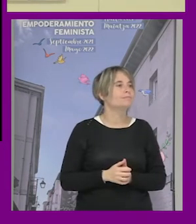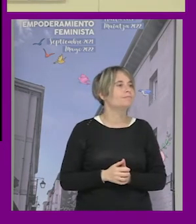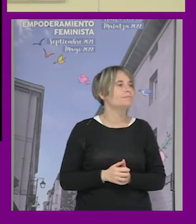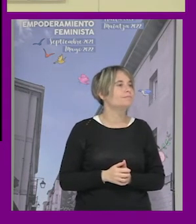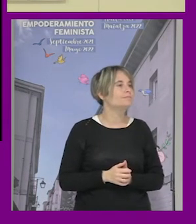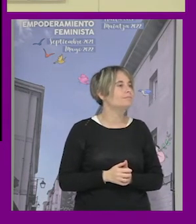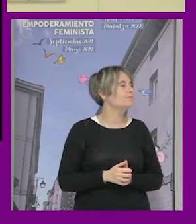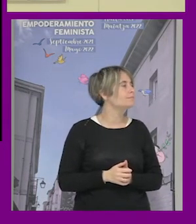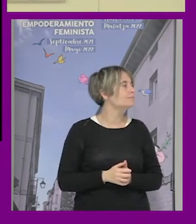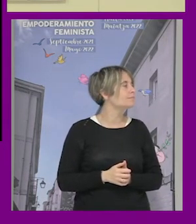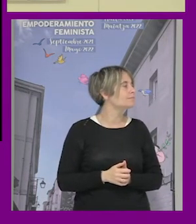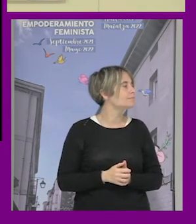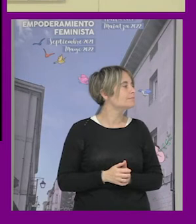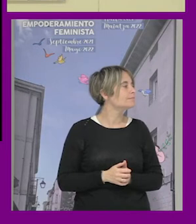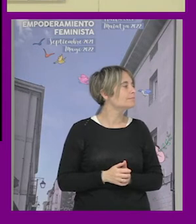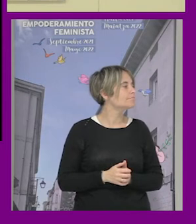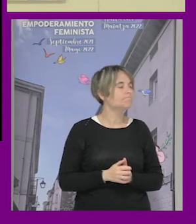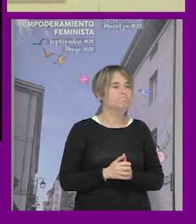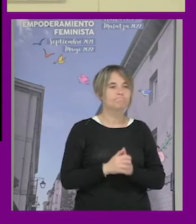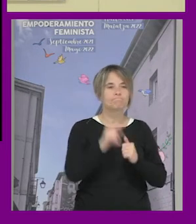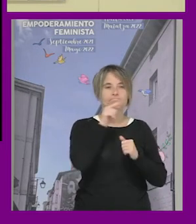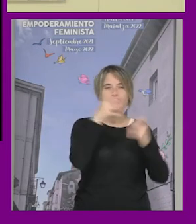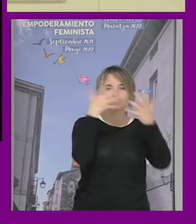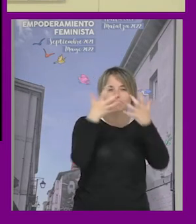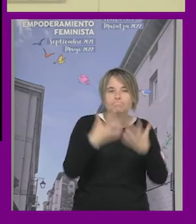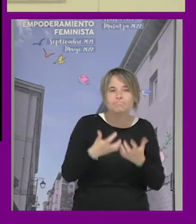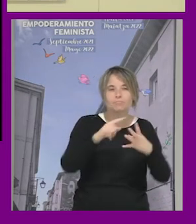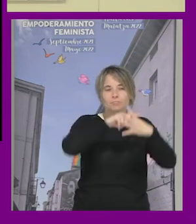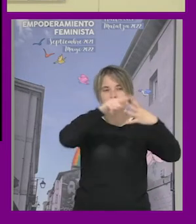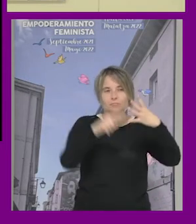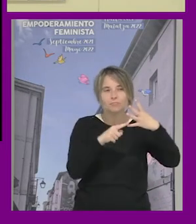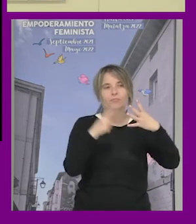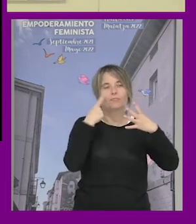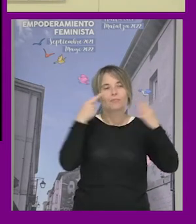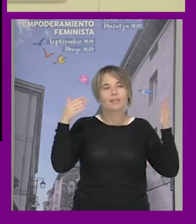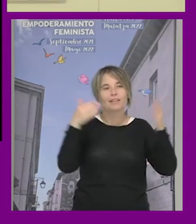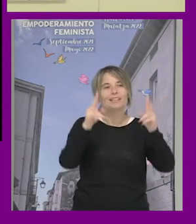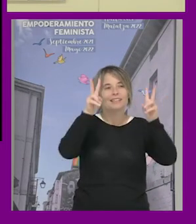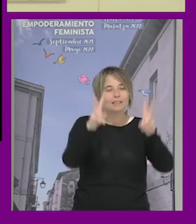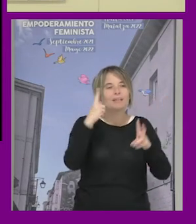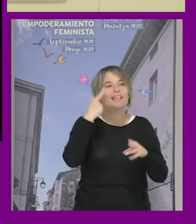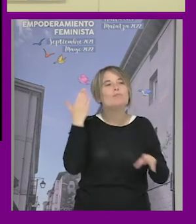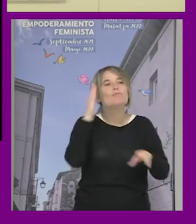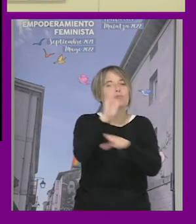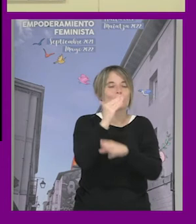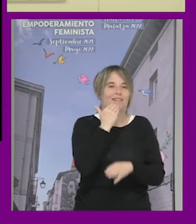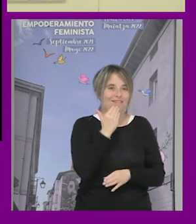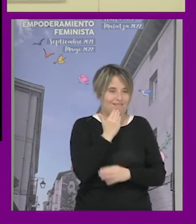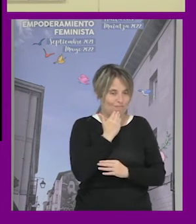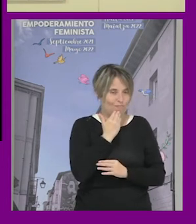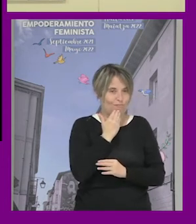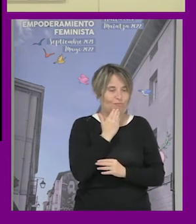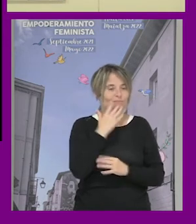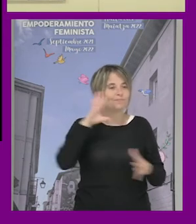vale solo sitúo estos cuatro elementos para acabar de situar el tema y os planteo un par de ejemplos concretos